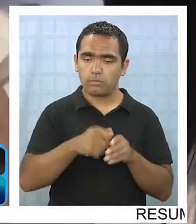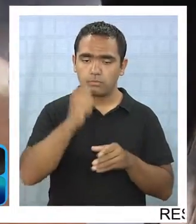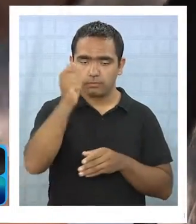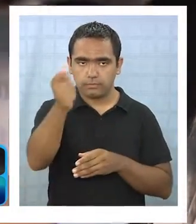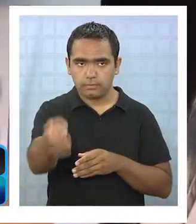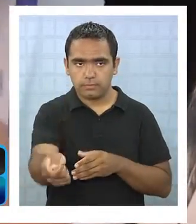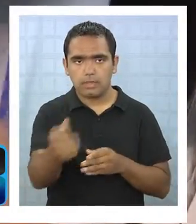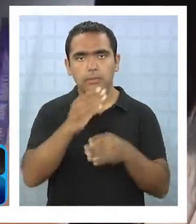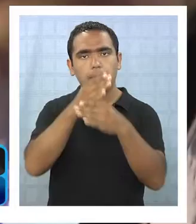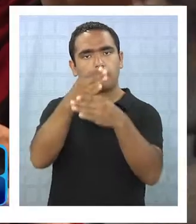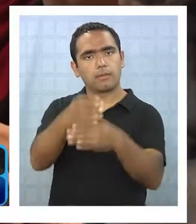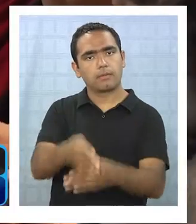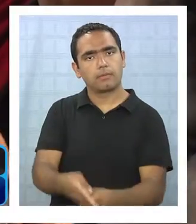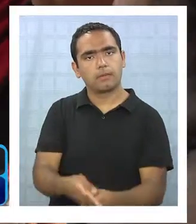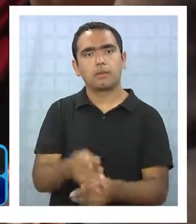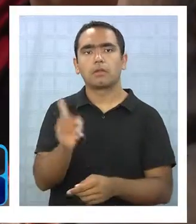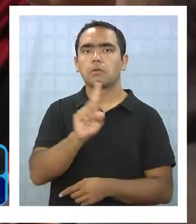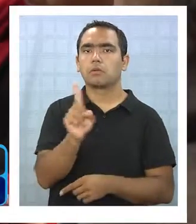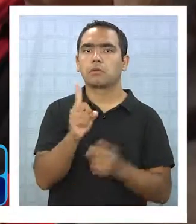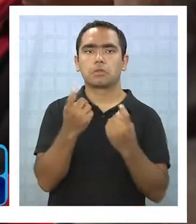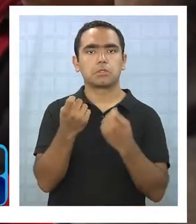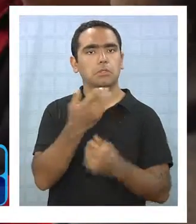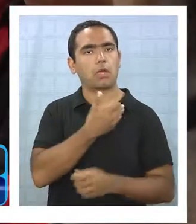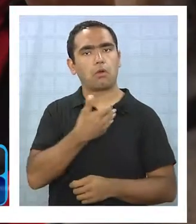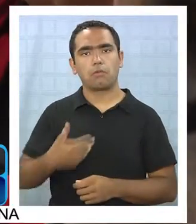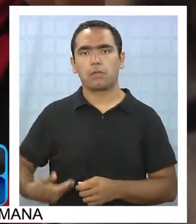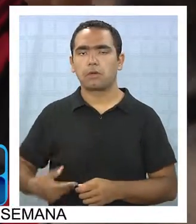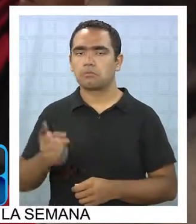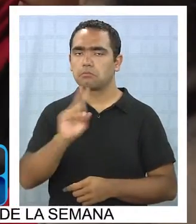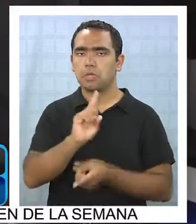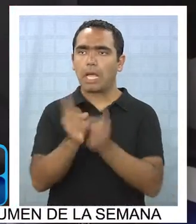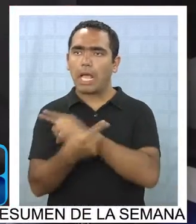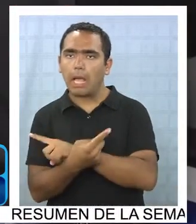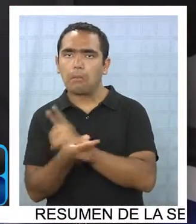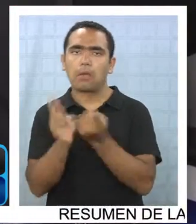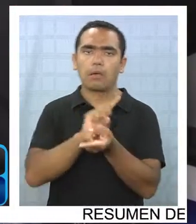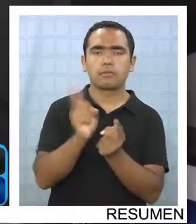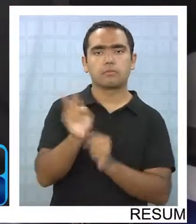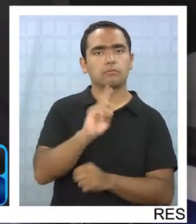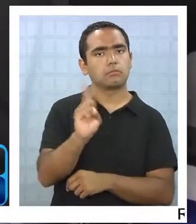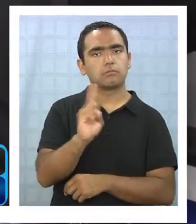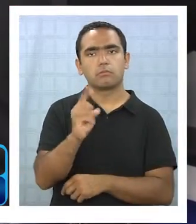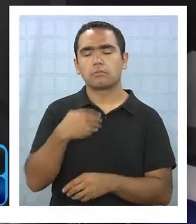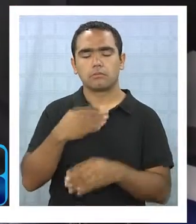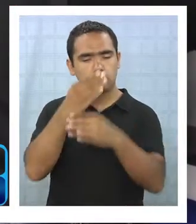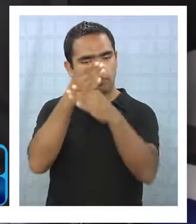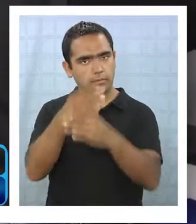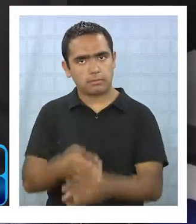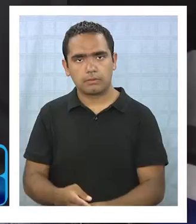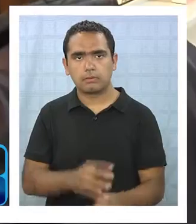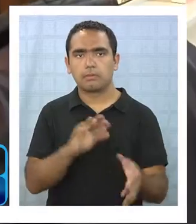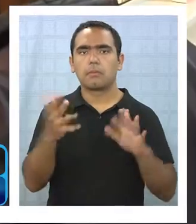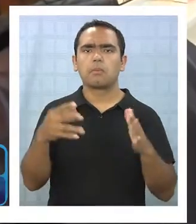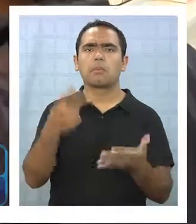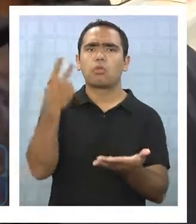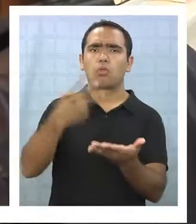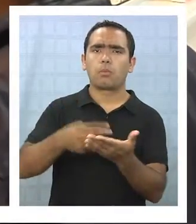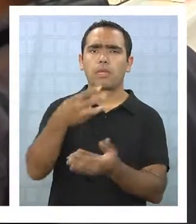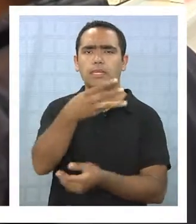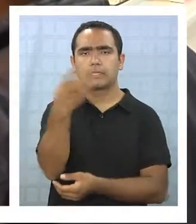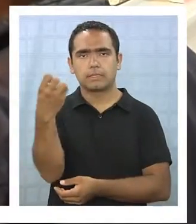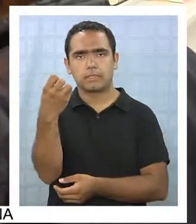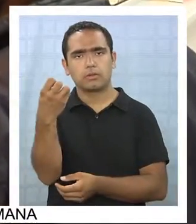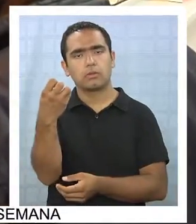permanente y que no dependerá del gobierno de turno, un aporte que en nuestra región alcanzará a superar los 2.300